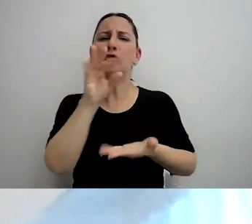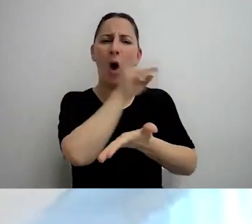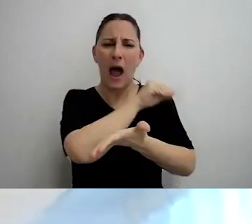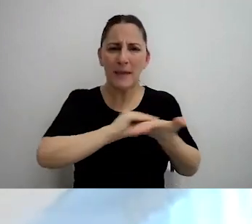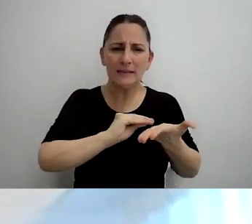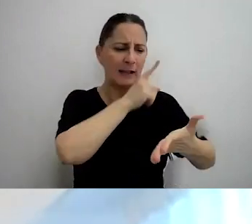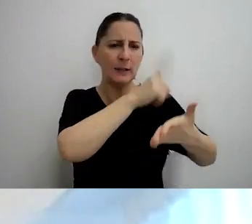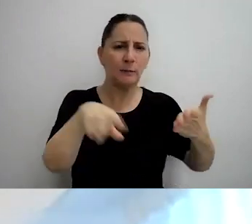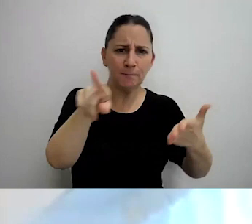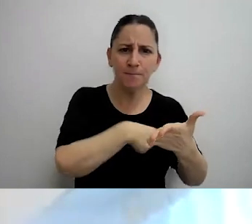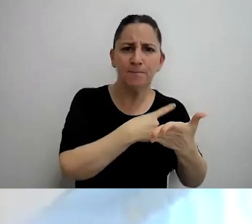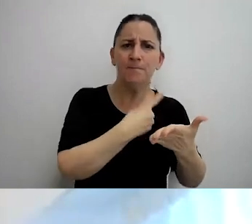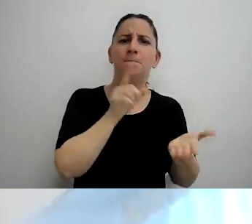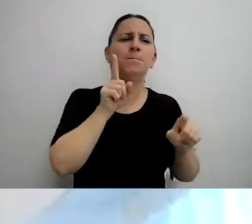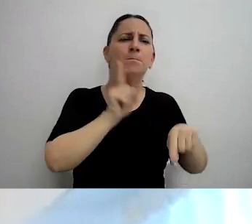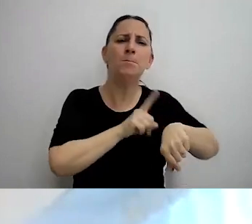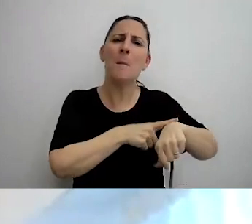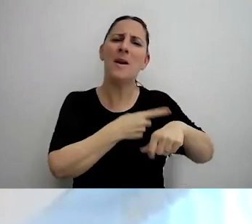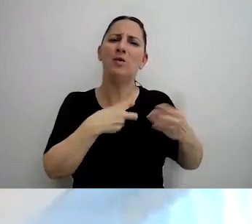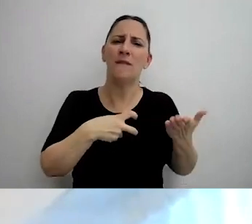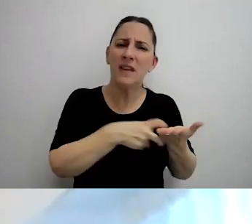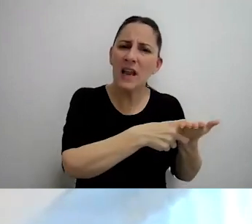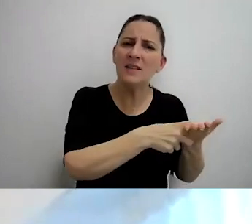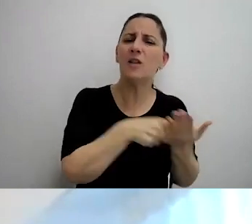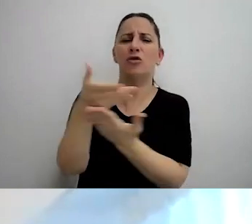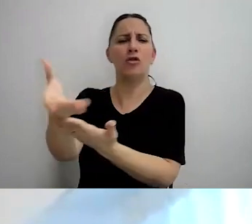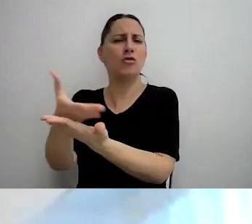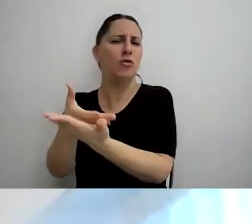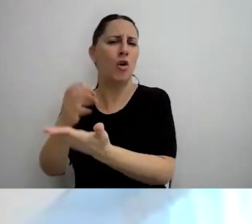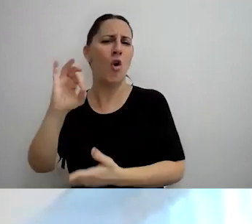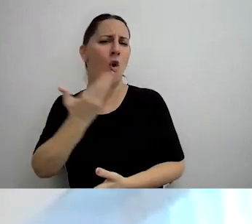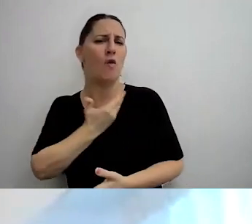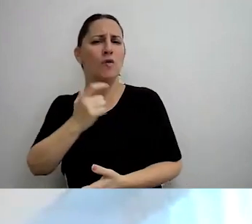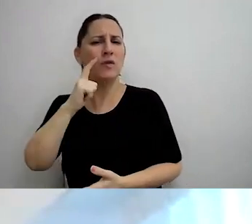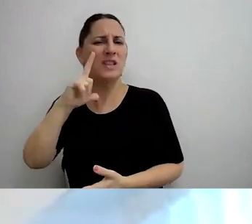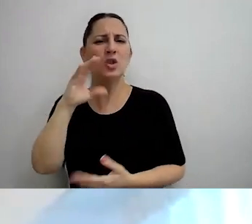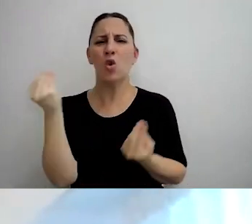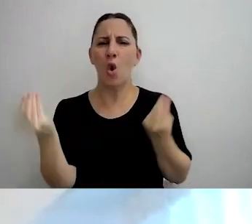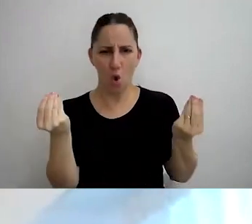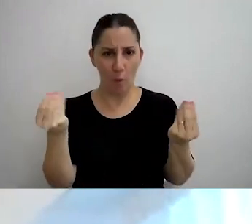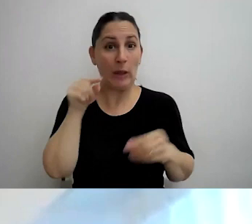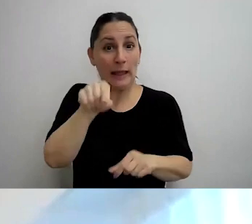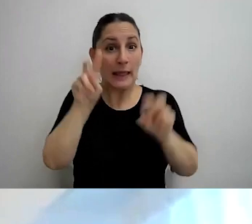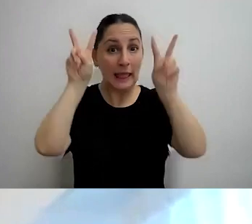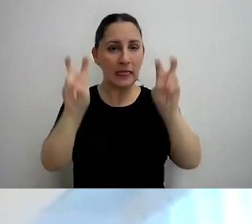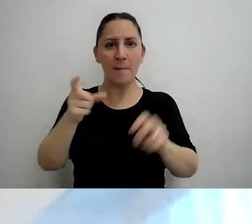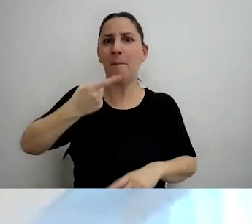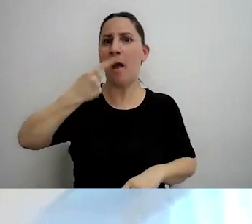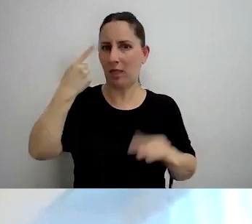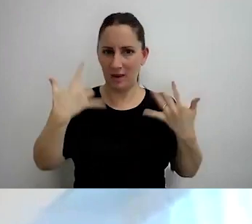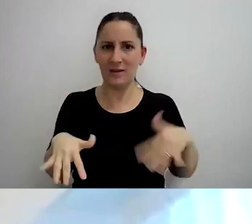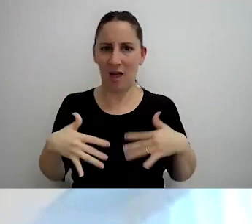tanto en la fiscalización como en una determinación de oficio. Así que es súper interesante, y la verdad que